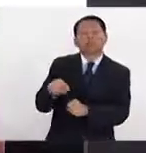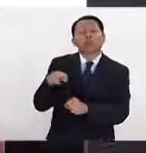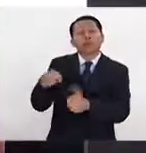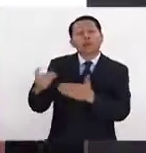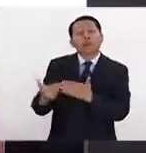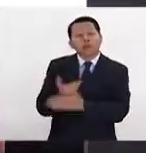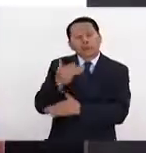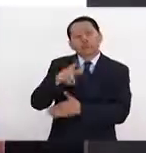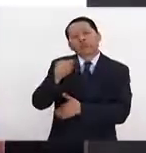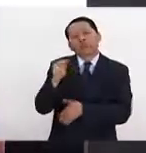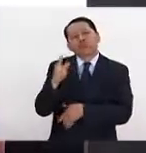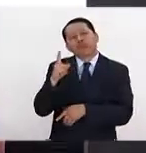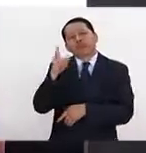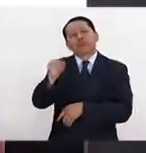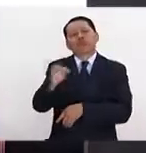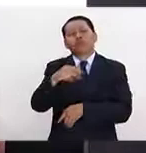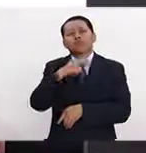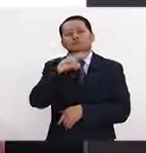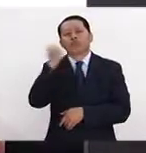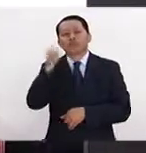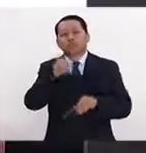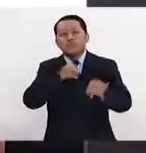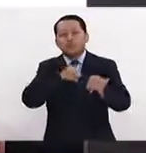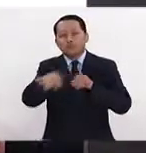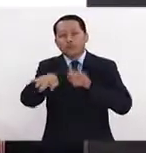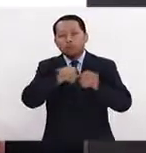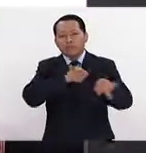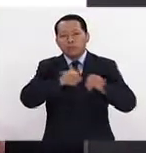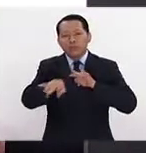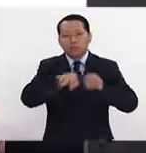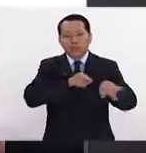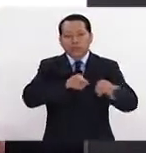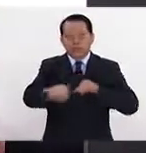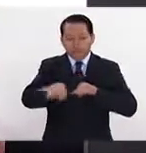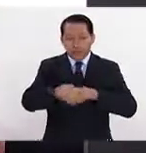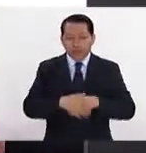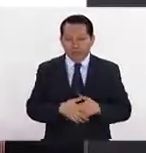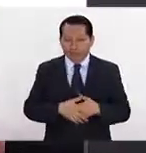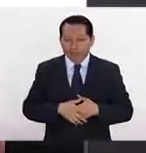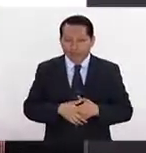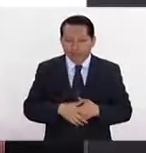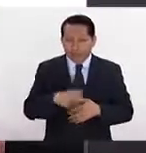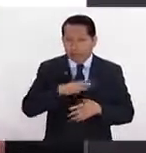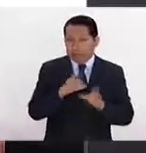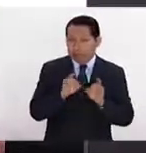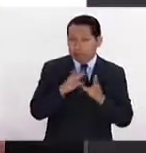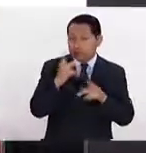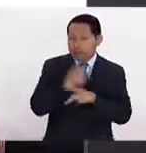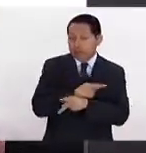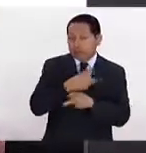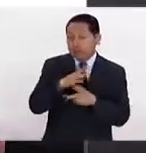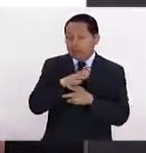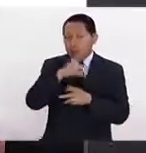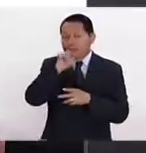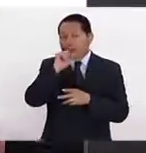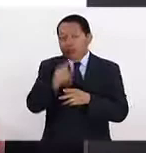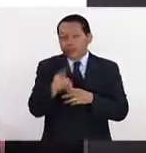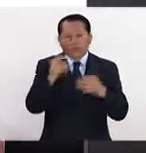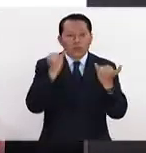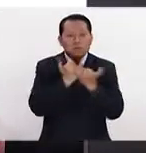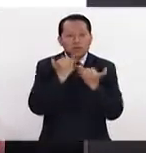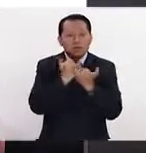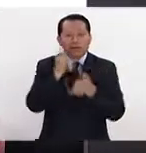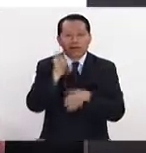se va a trabajar a Roma después de este incidente, ¿no?, de que él incluso